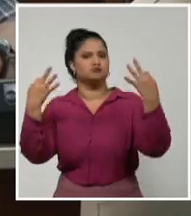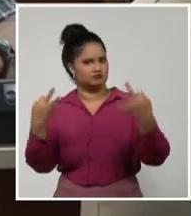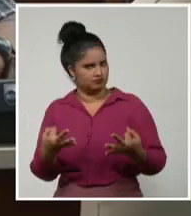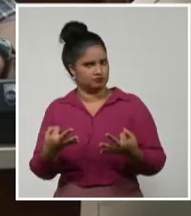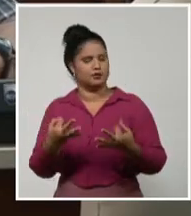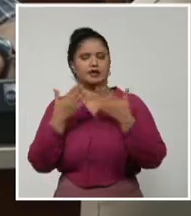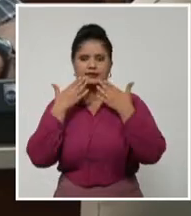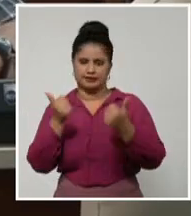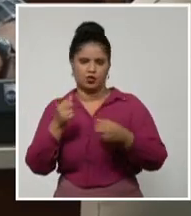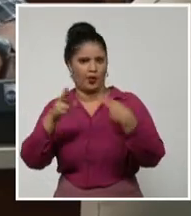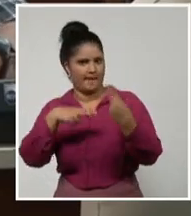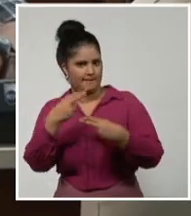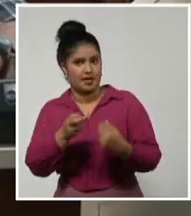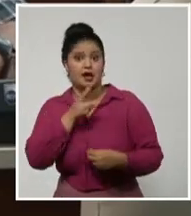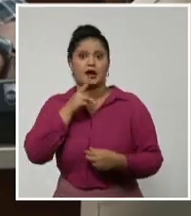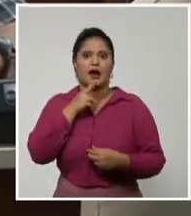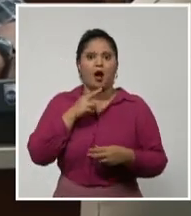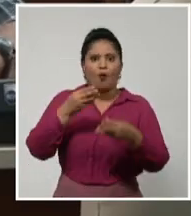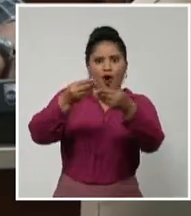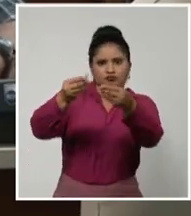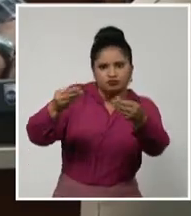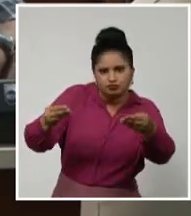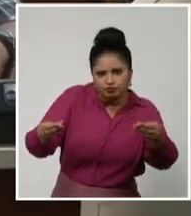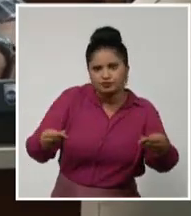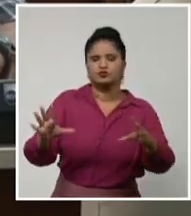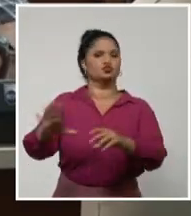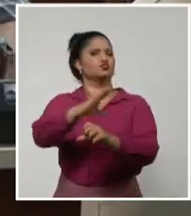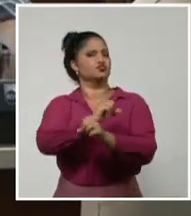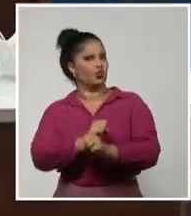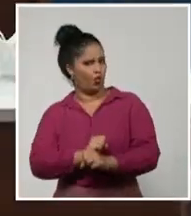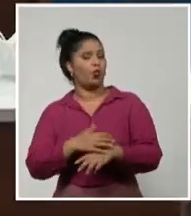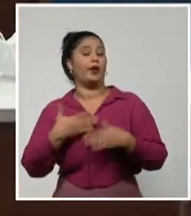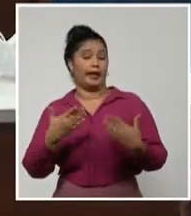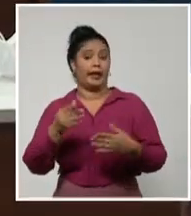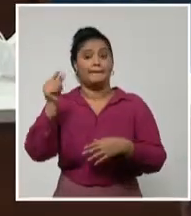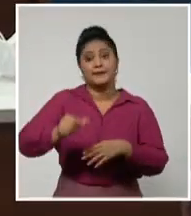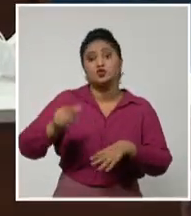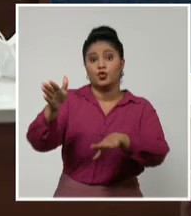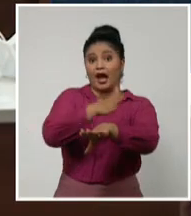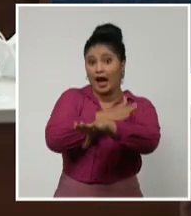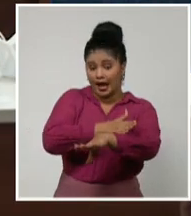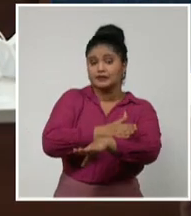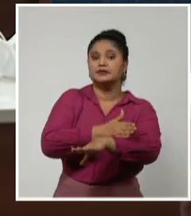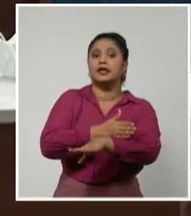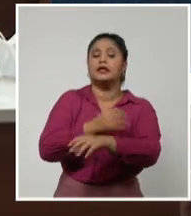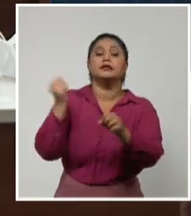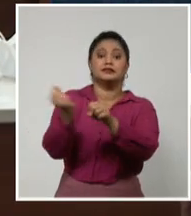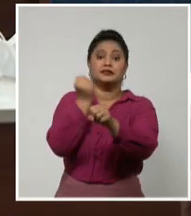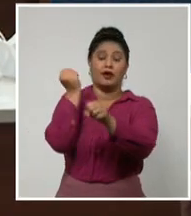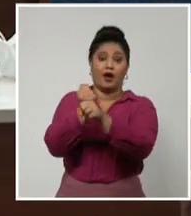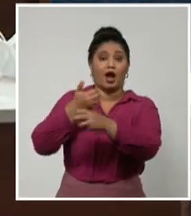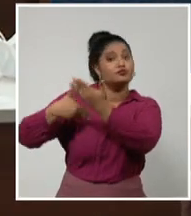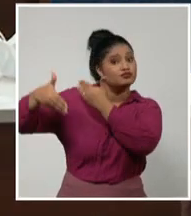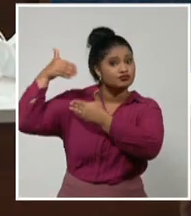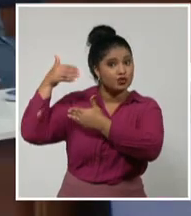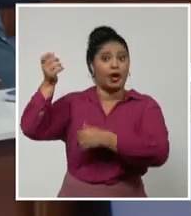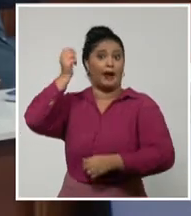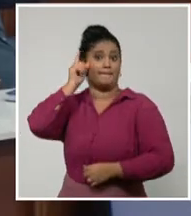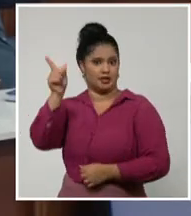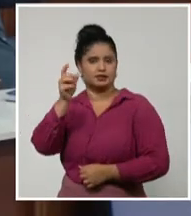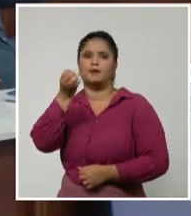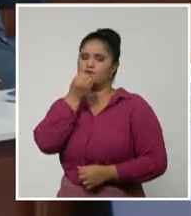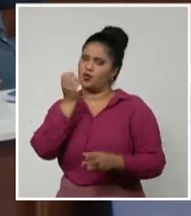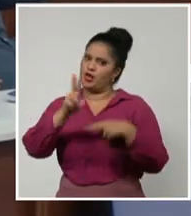está el riego, donde están los productores con vasta experiencia. Uno de los factores principales es la integración